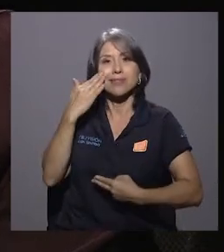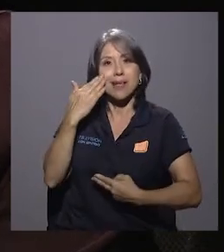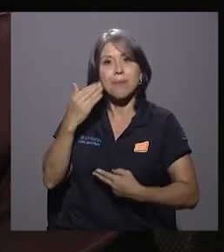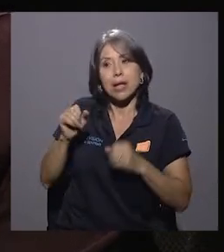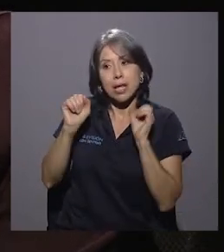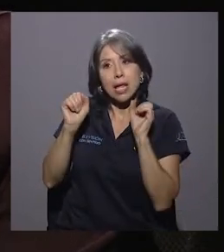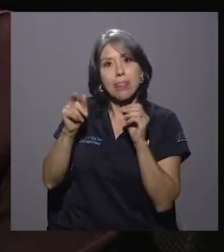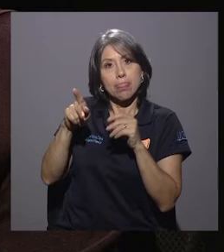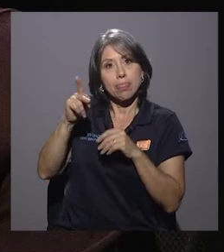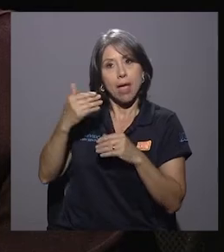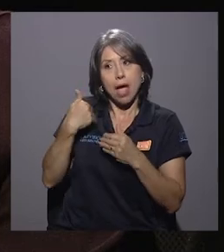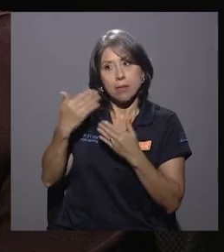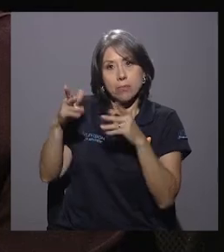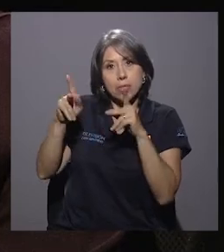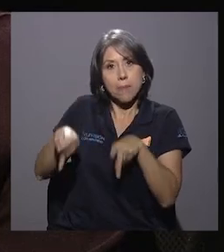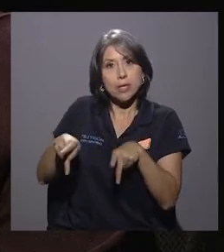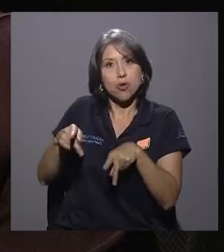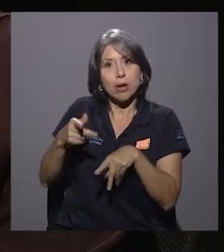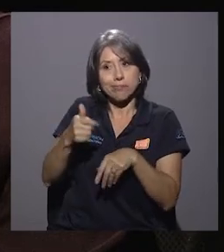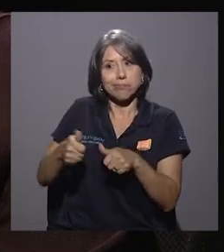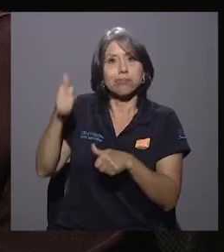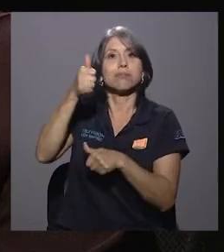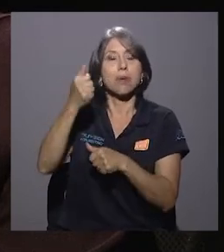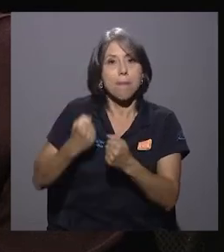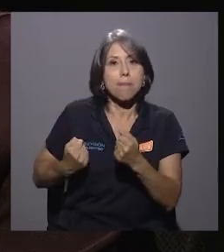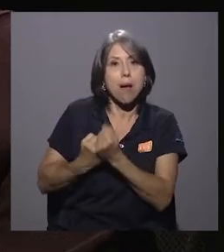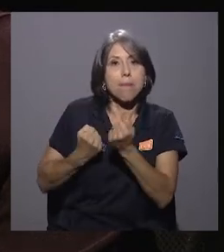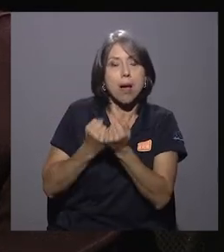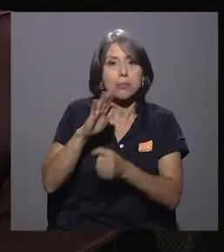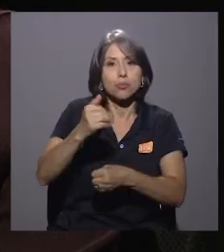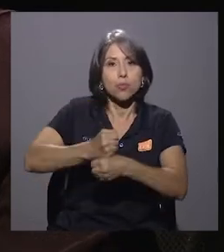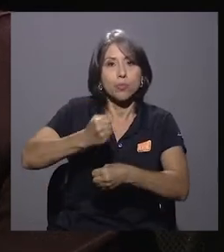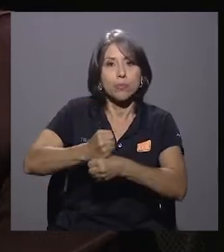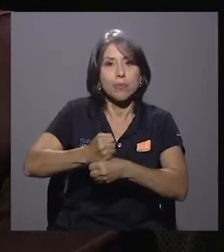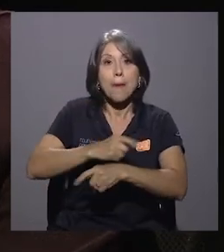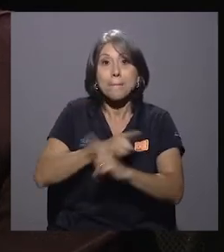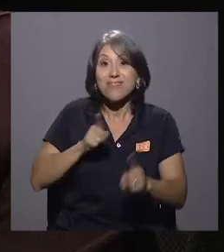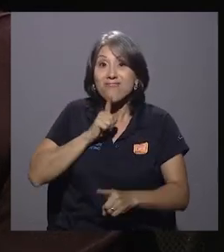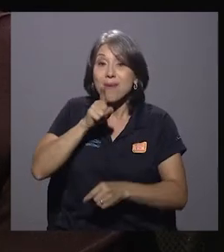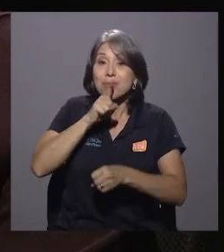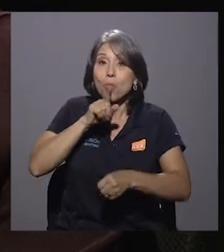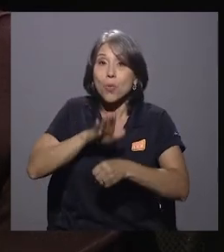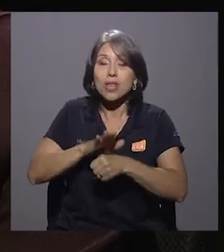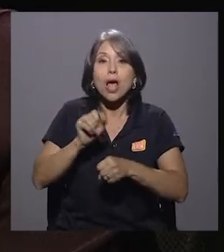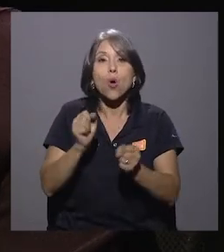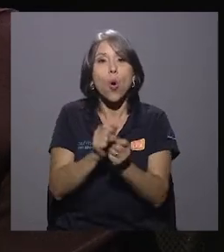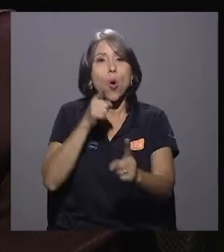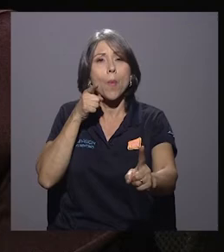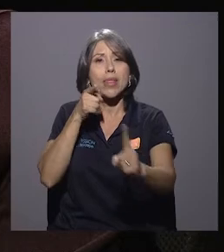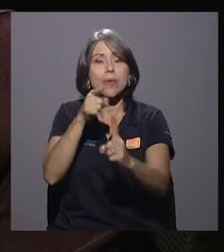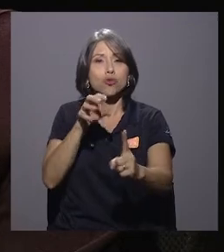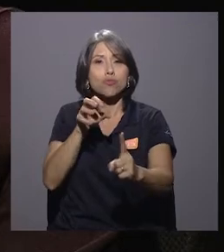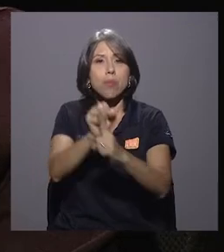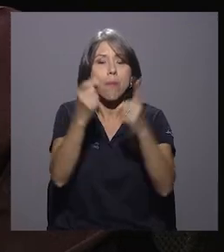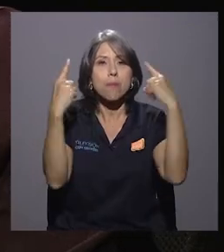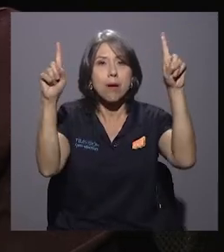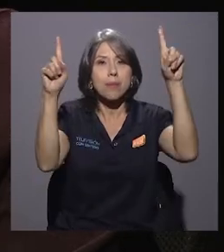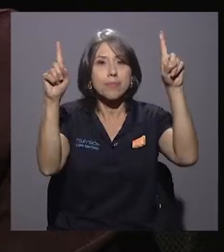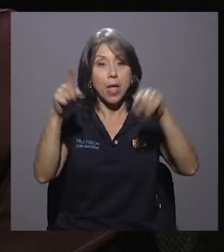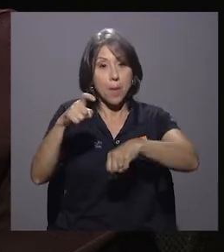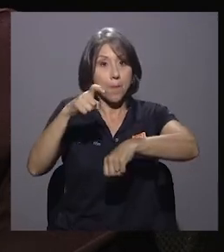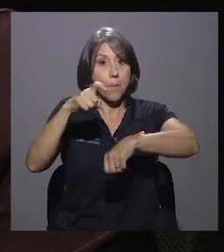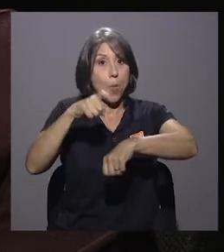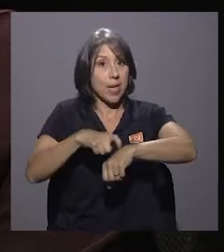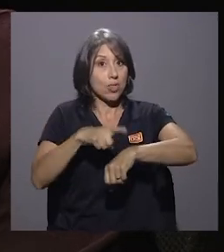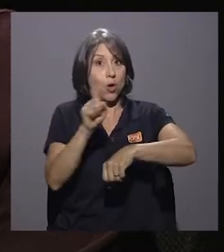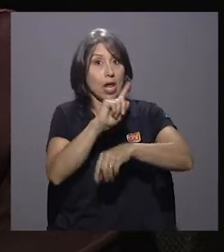respaldar la gestión, pero una gestión realmente que esté comprometida con alcanzar nuestros objetivos. En el momento en que esto no